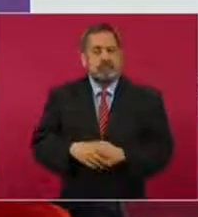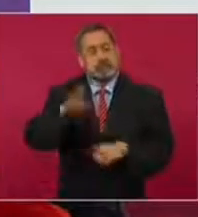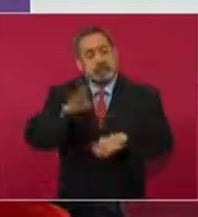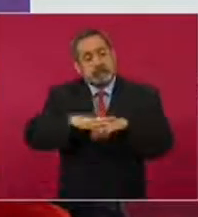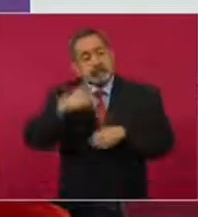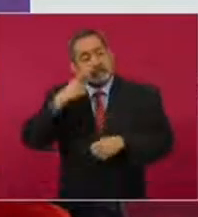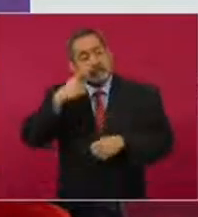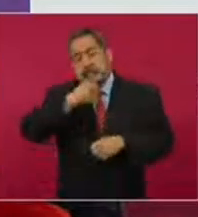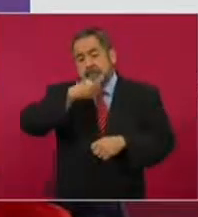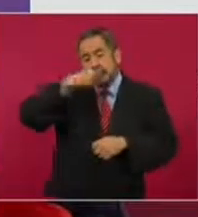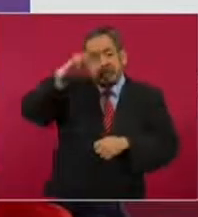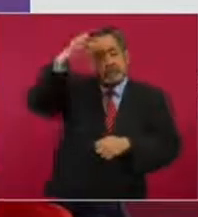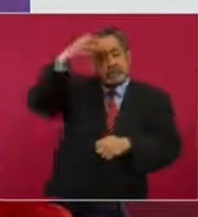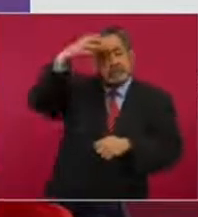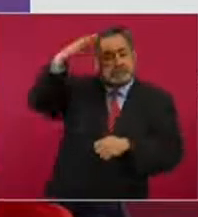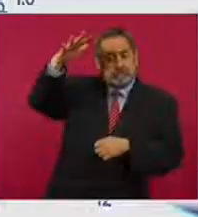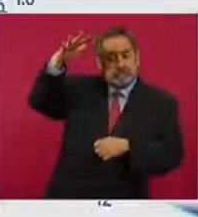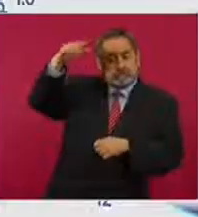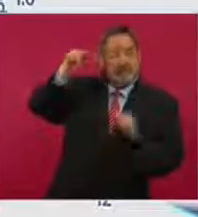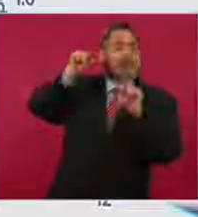y personas adultas mayores. En niñas y